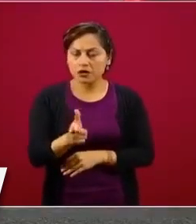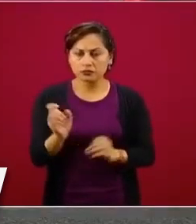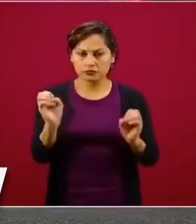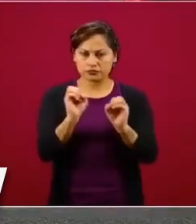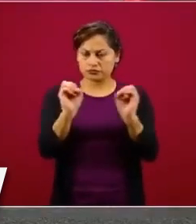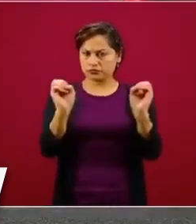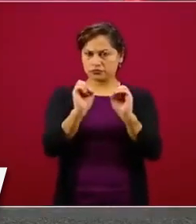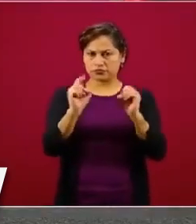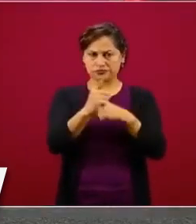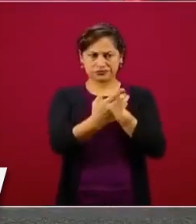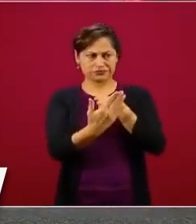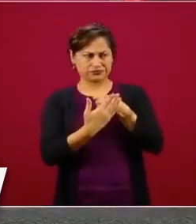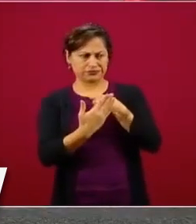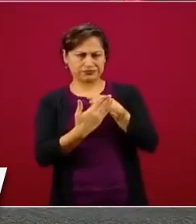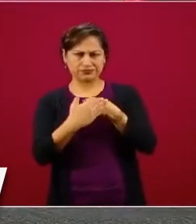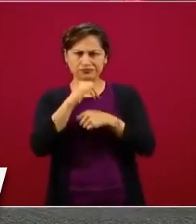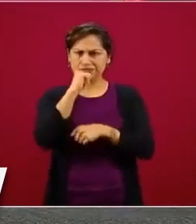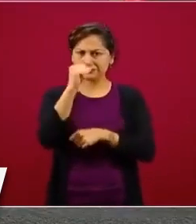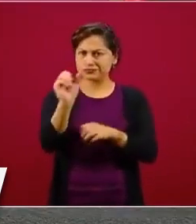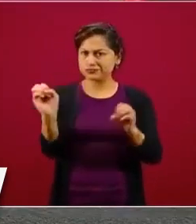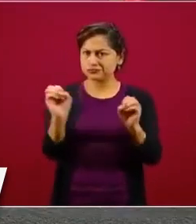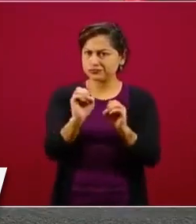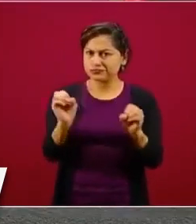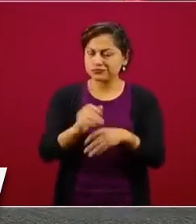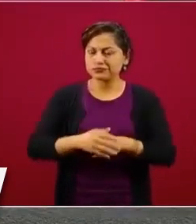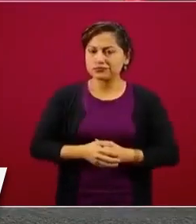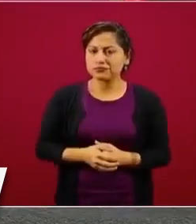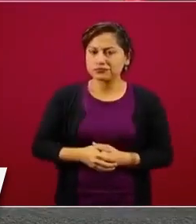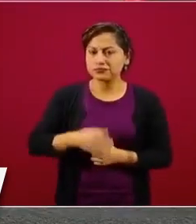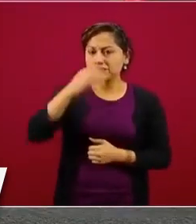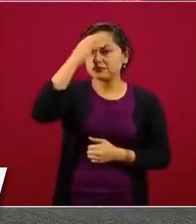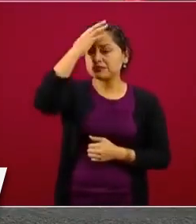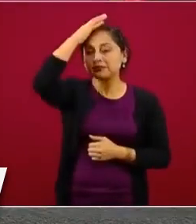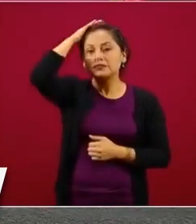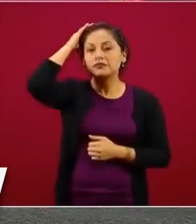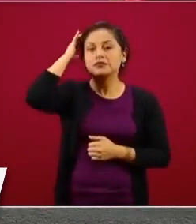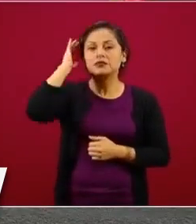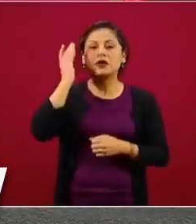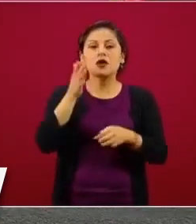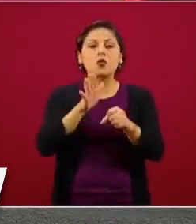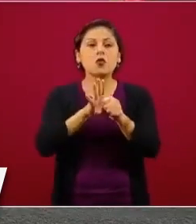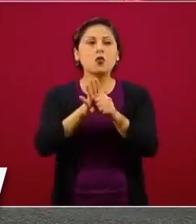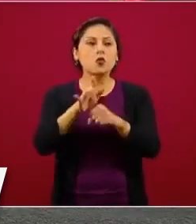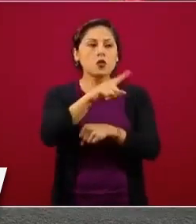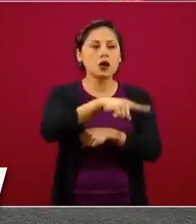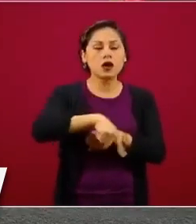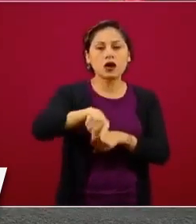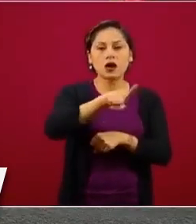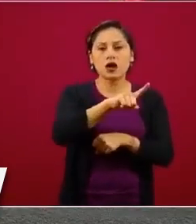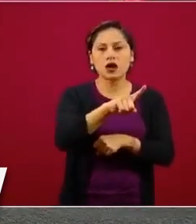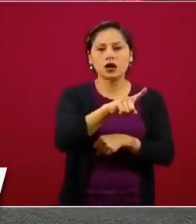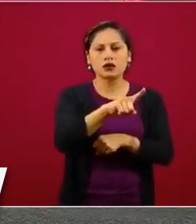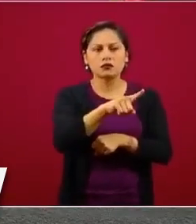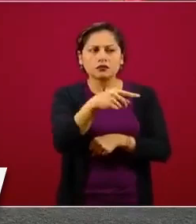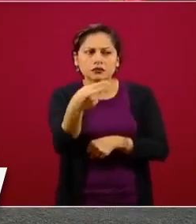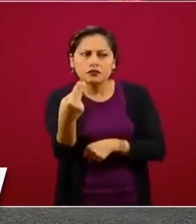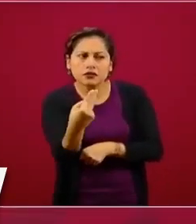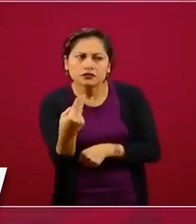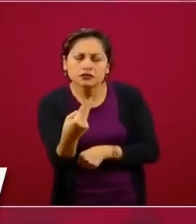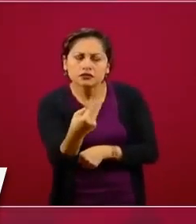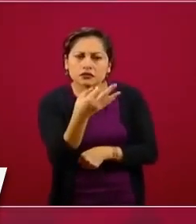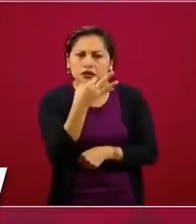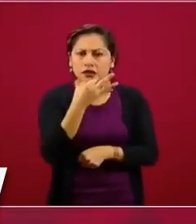sabido de instituciones que estén solicitando apoyo con ese